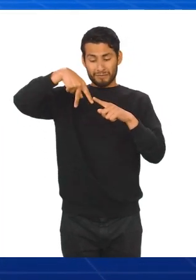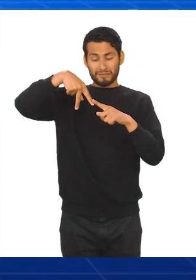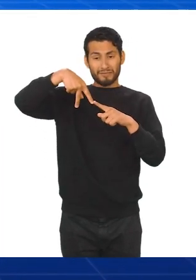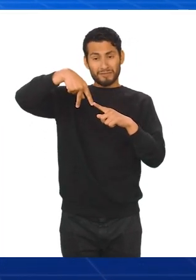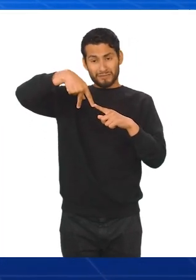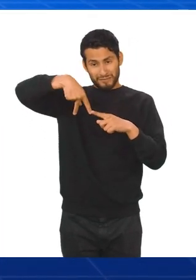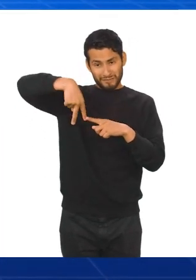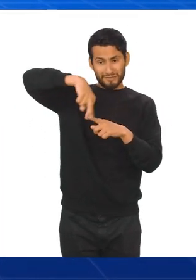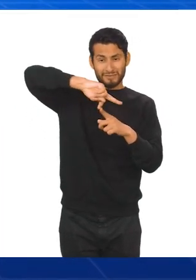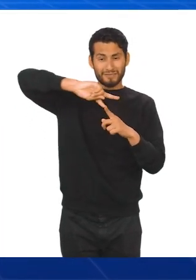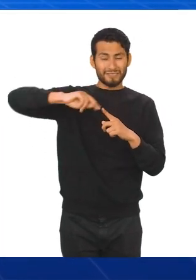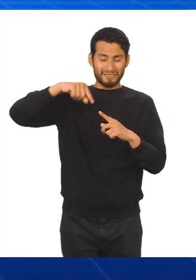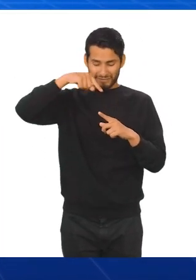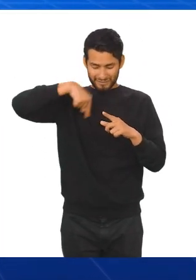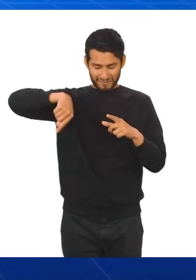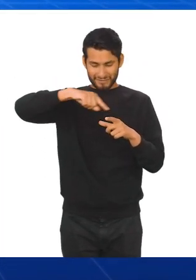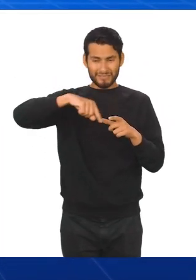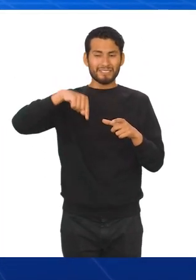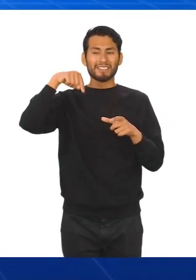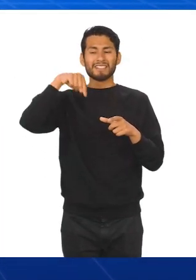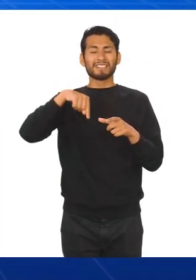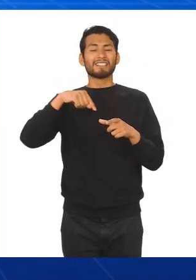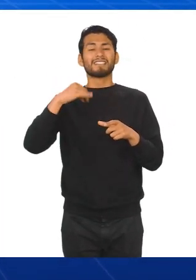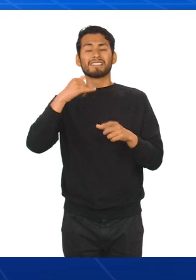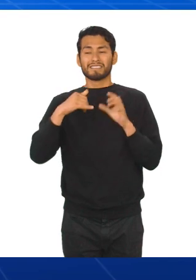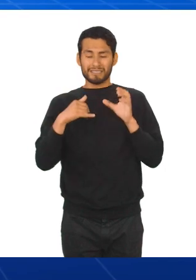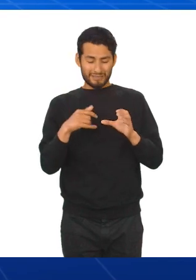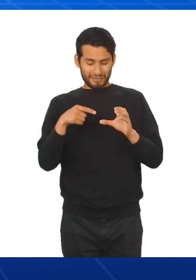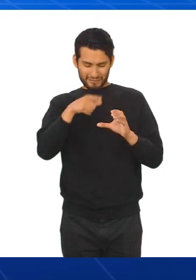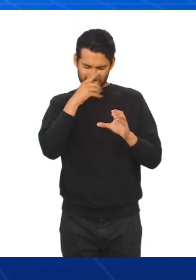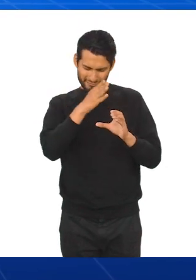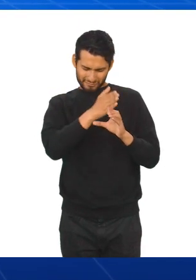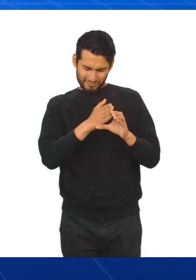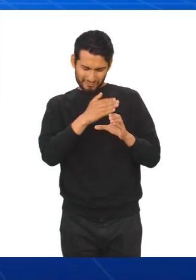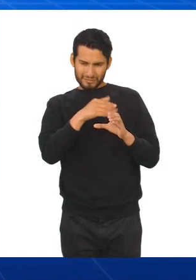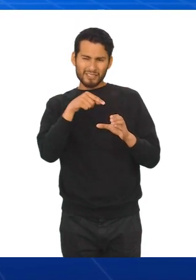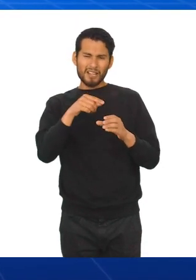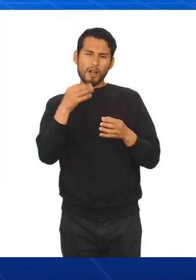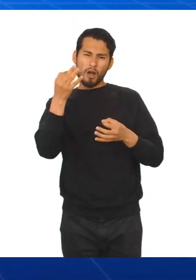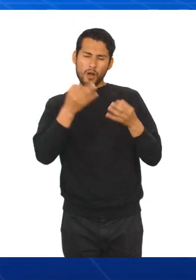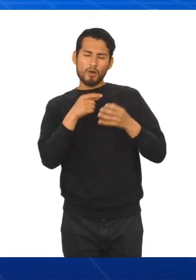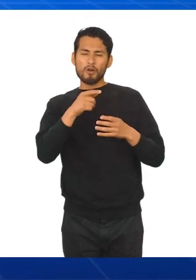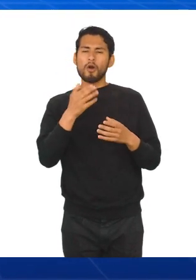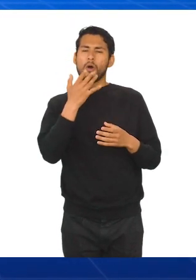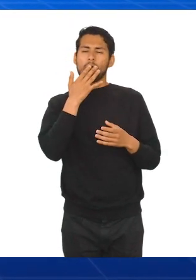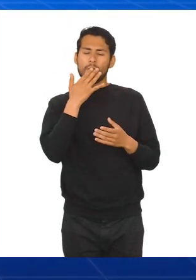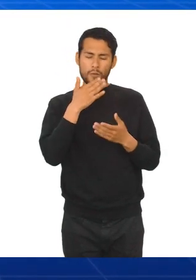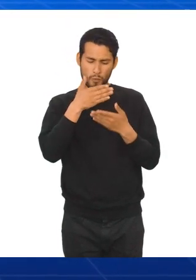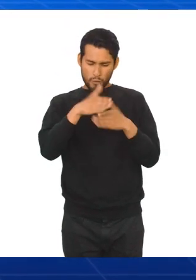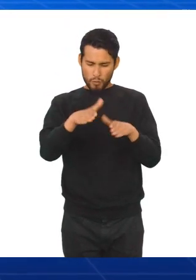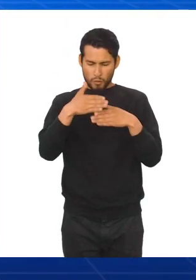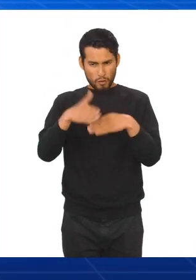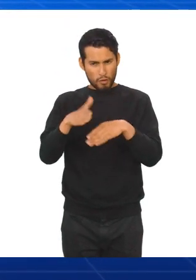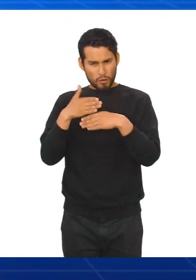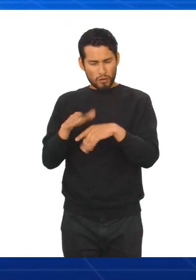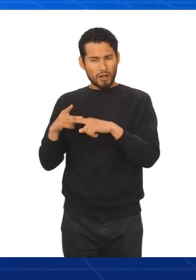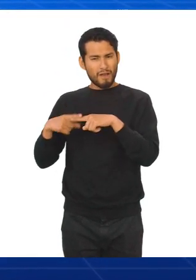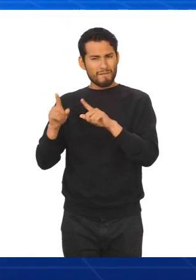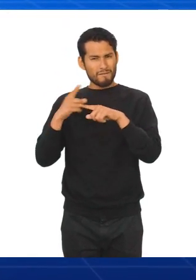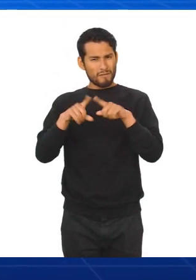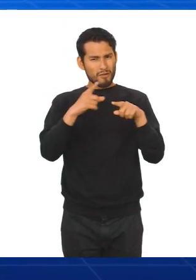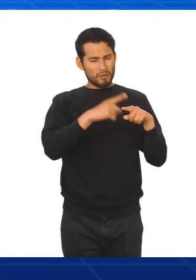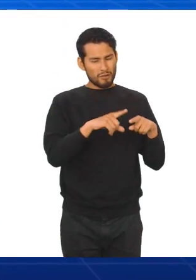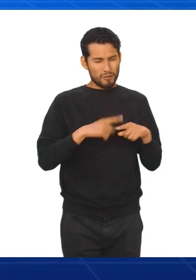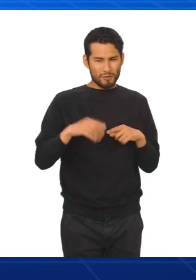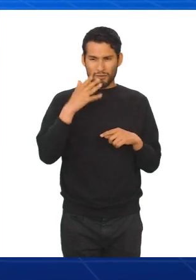círculo con un compás, dibujar el radio del círculo y con un transportador calcular los datos. Y colorear cada porción de la